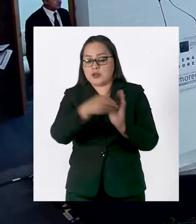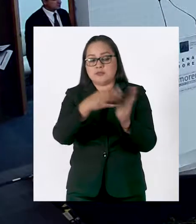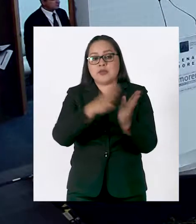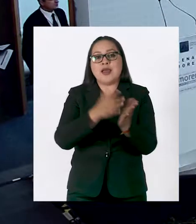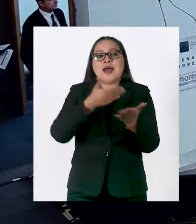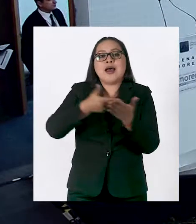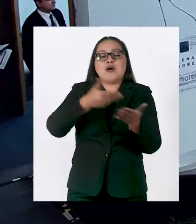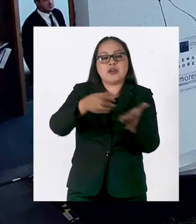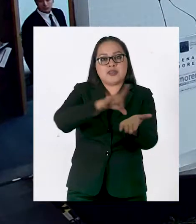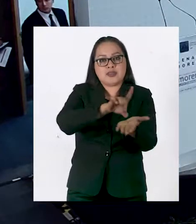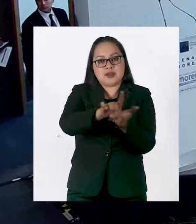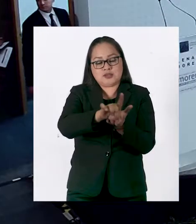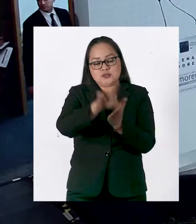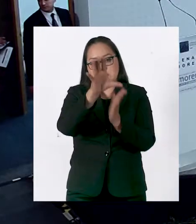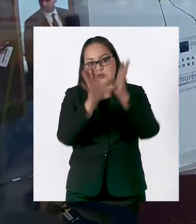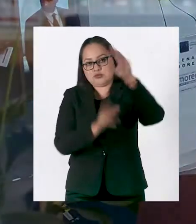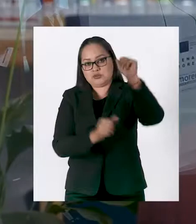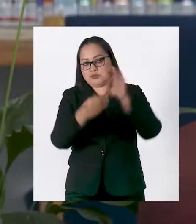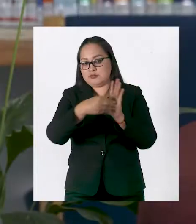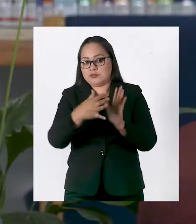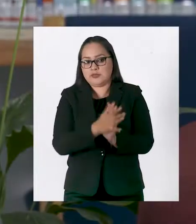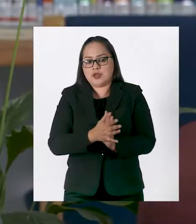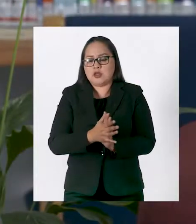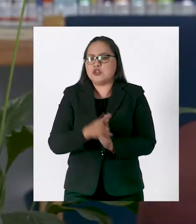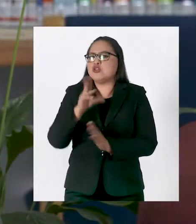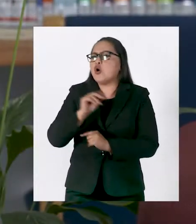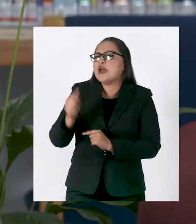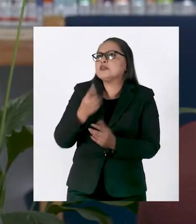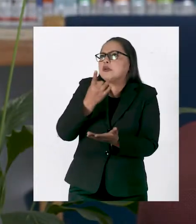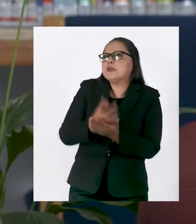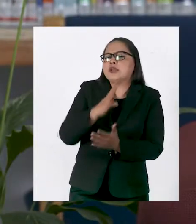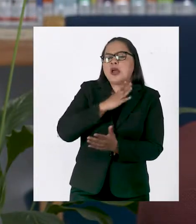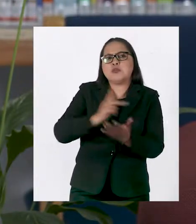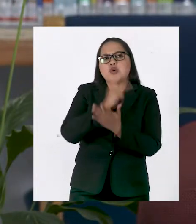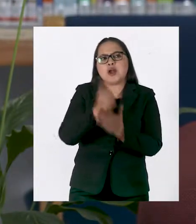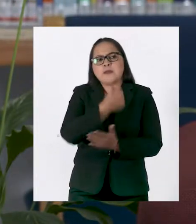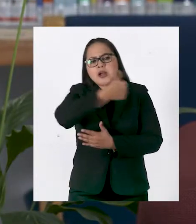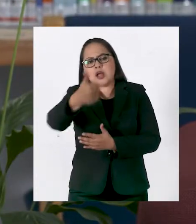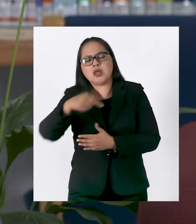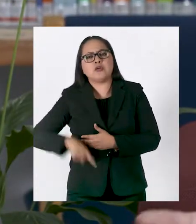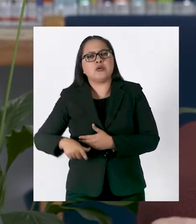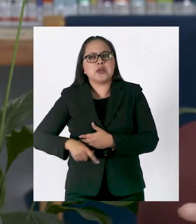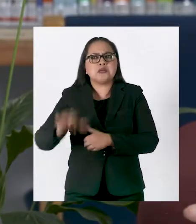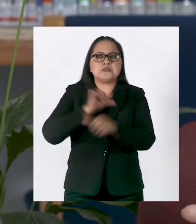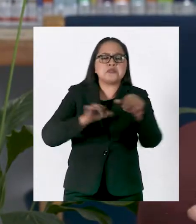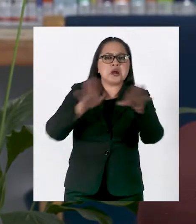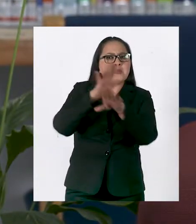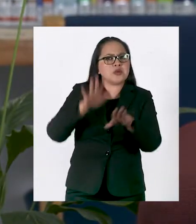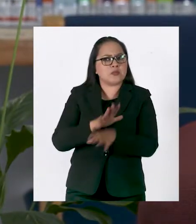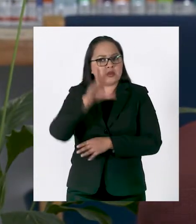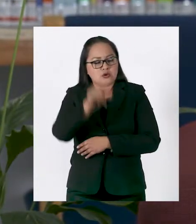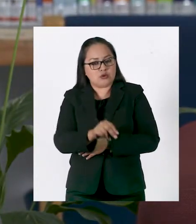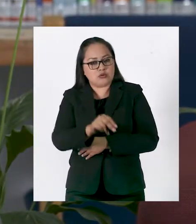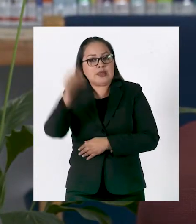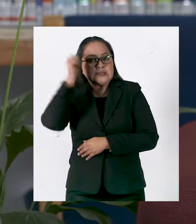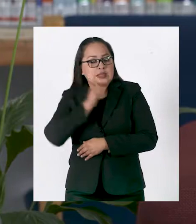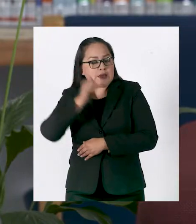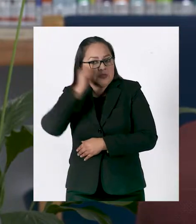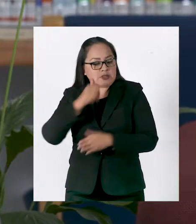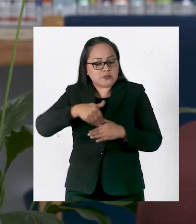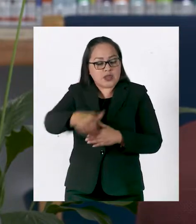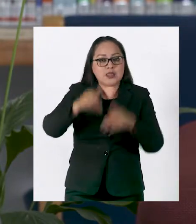sea un derecho social garantizado en nuestra Carta Magna para que no sea un programa que vaya y venga con los gobiernos, sino que sea